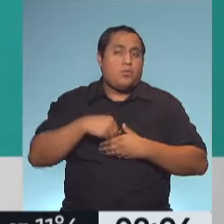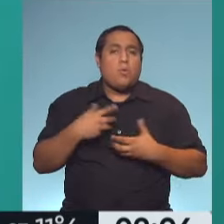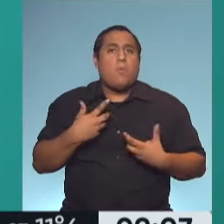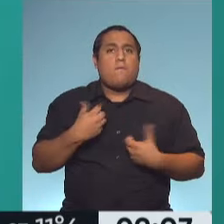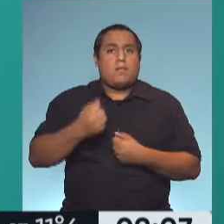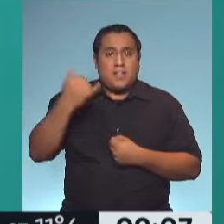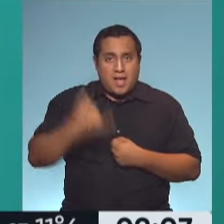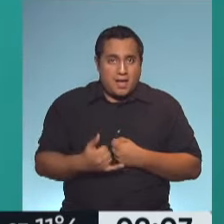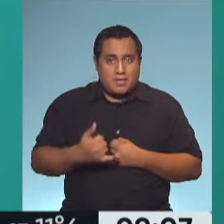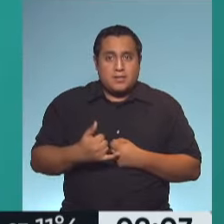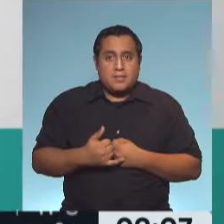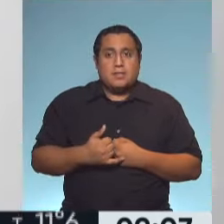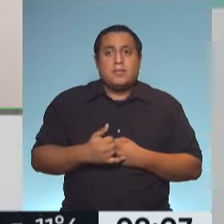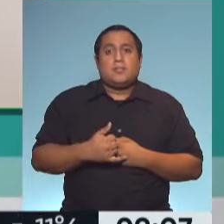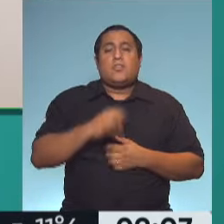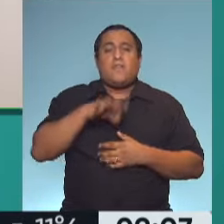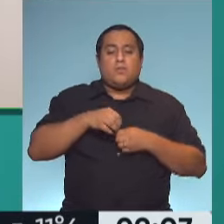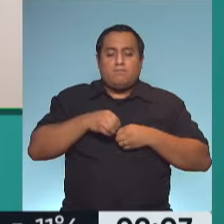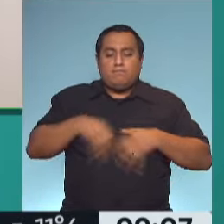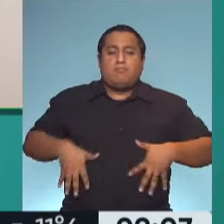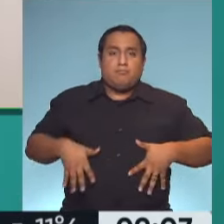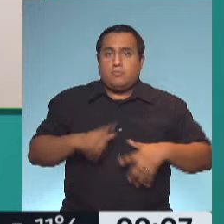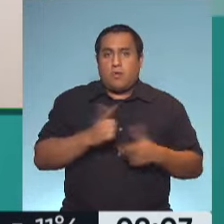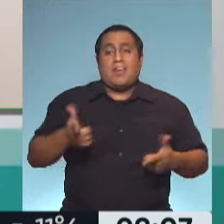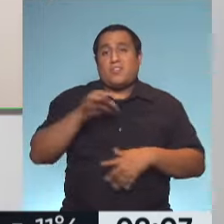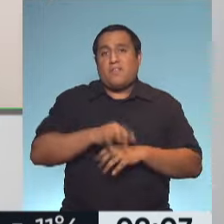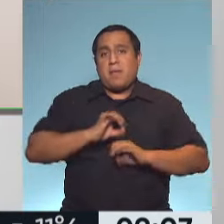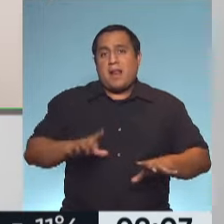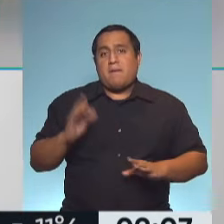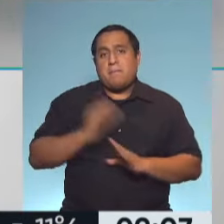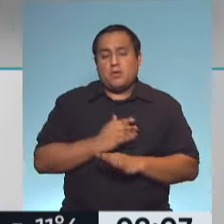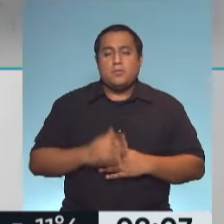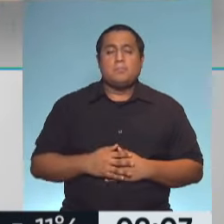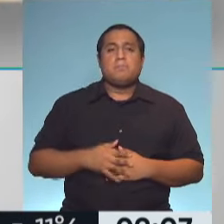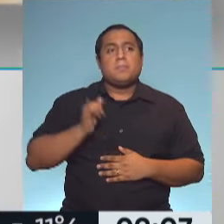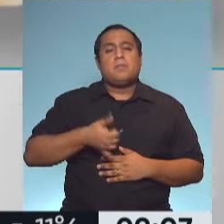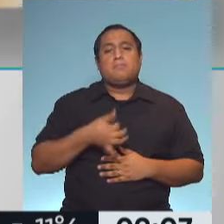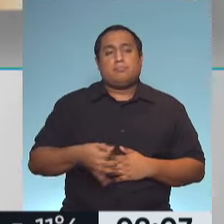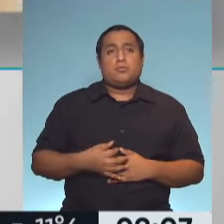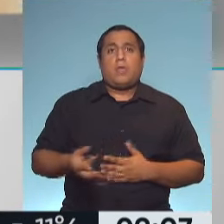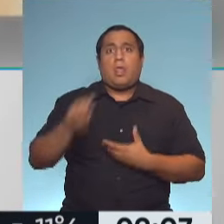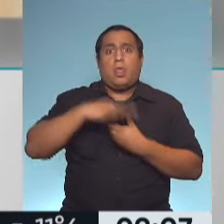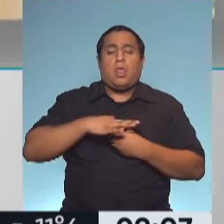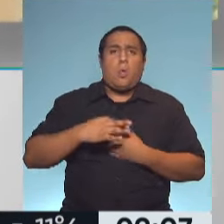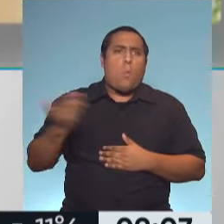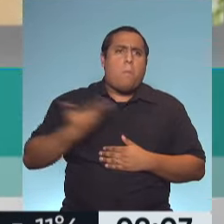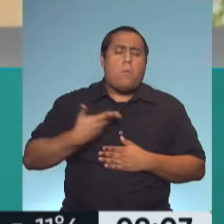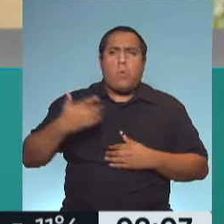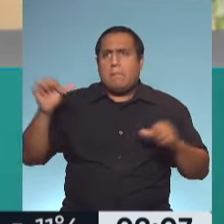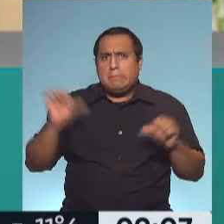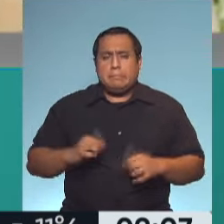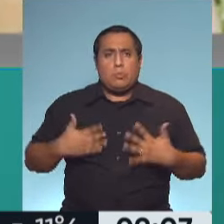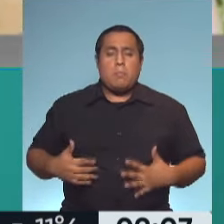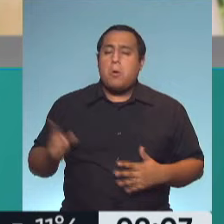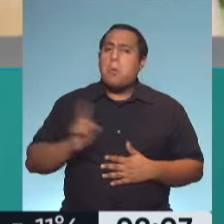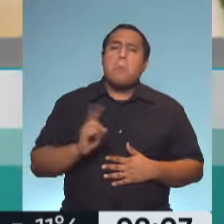produce menos replicación, entonces tiene una enfermedad menos grave. Claro, se vuelve menos fuerte dentro del organismo, esencialmente